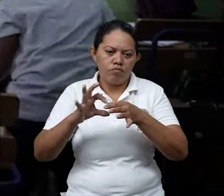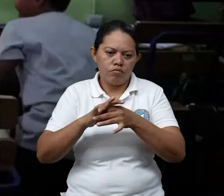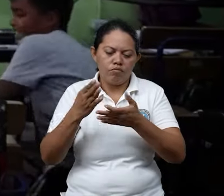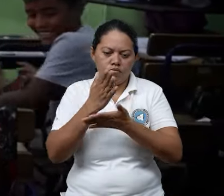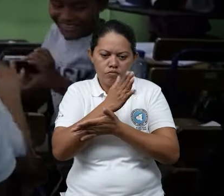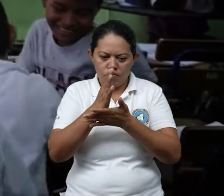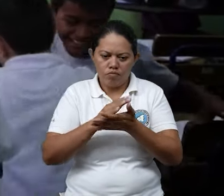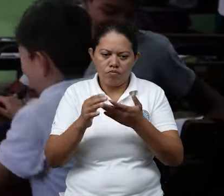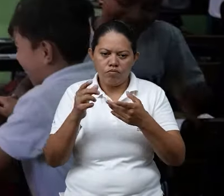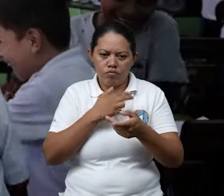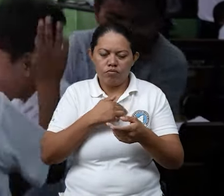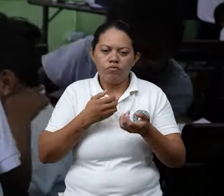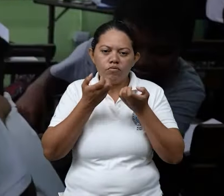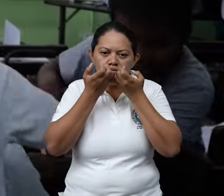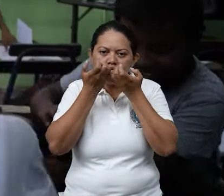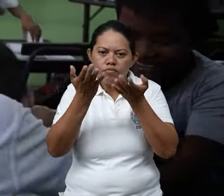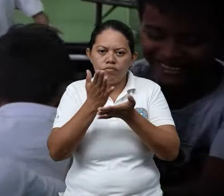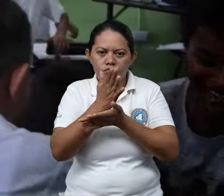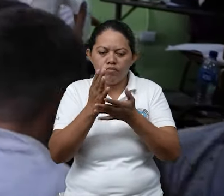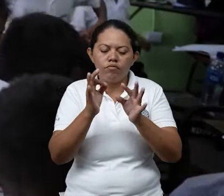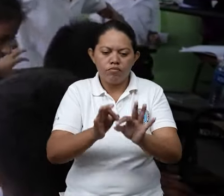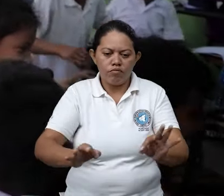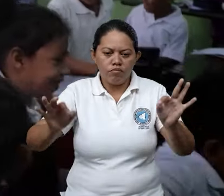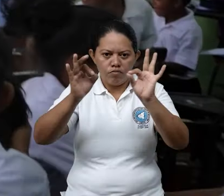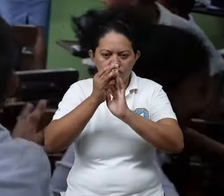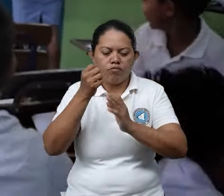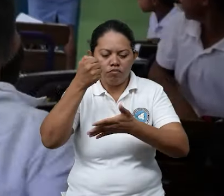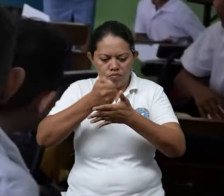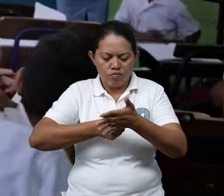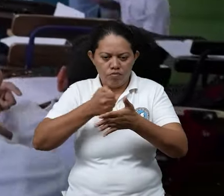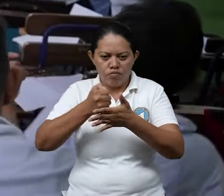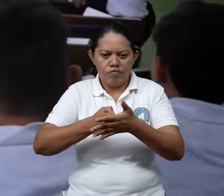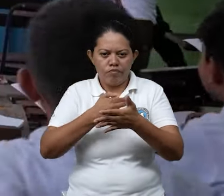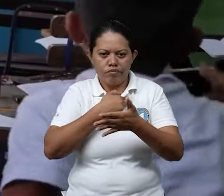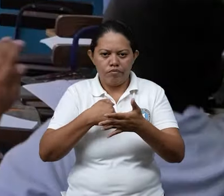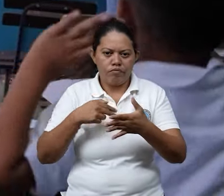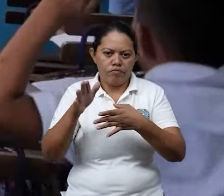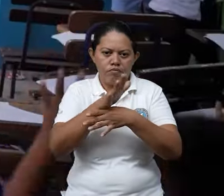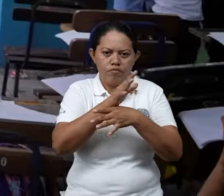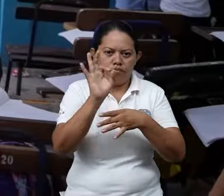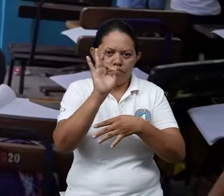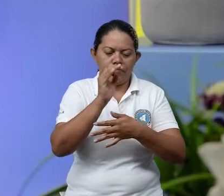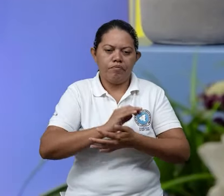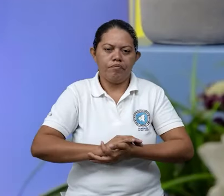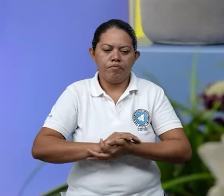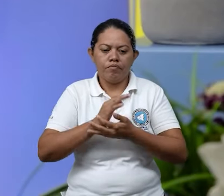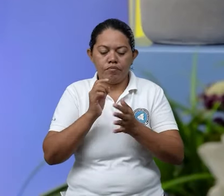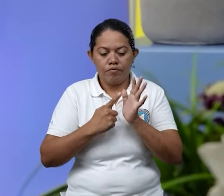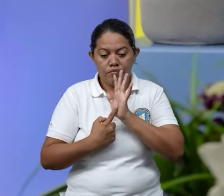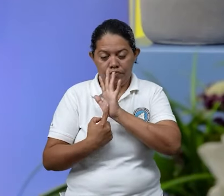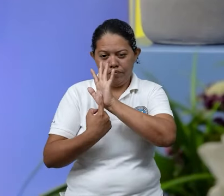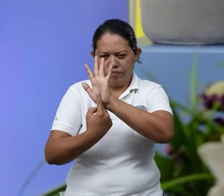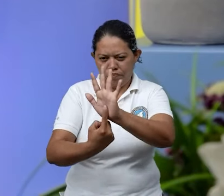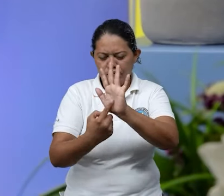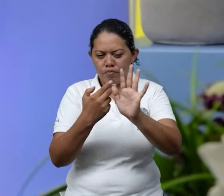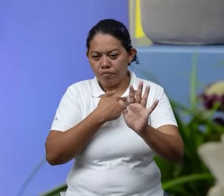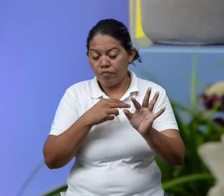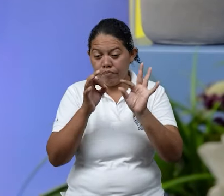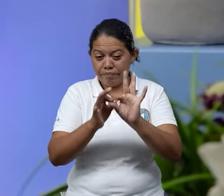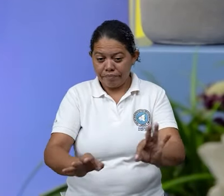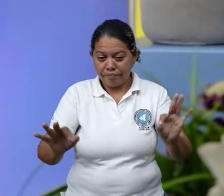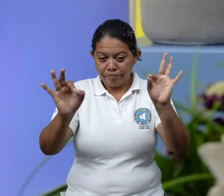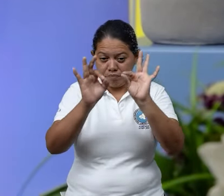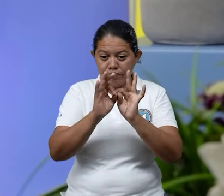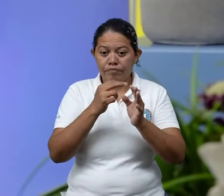inmediatamente al momento de una emergencia, es necesario y lo estamos logrando a través de estas diferentes metodologías. Un ejemplo claro y muy